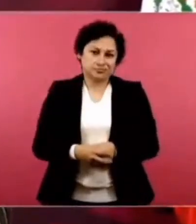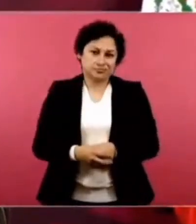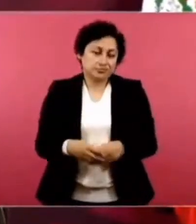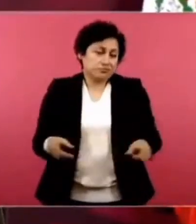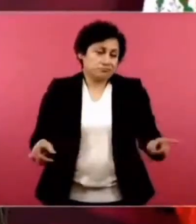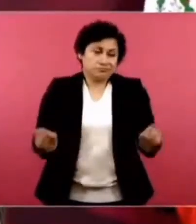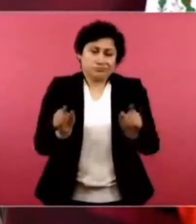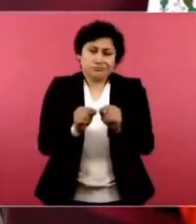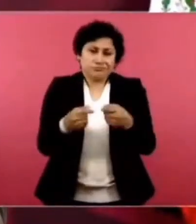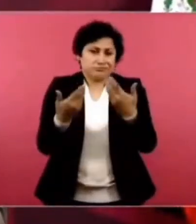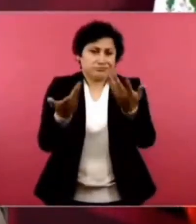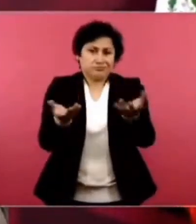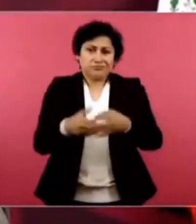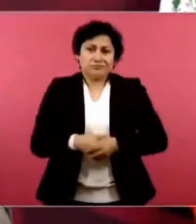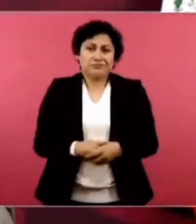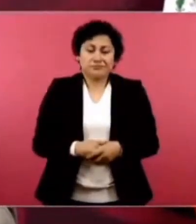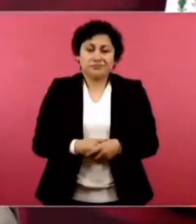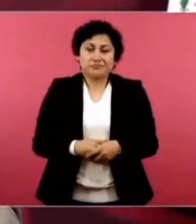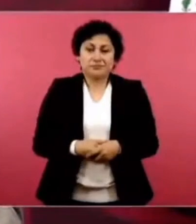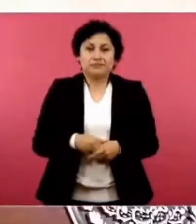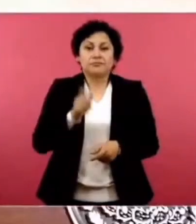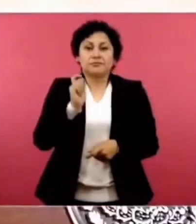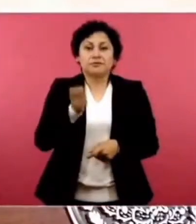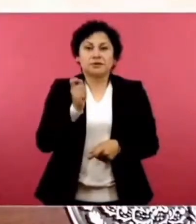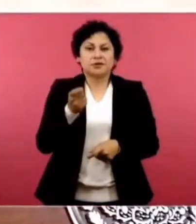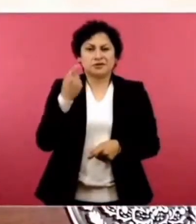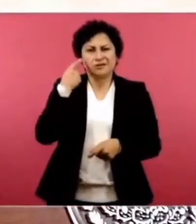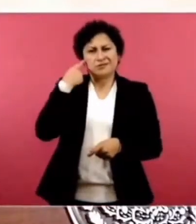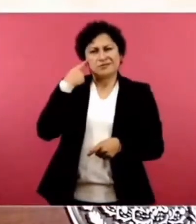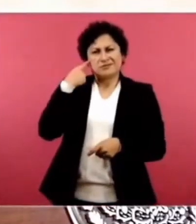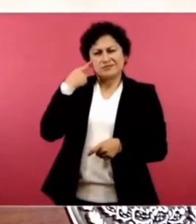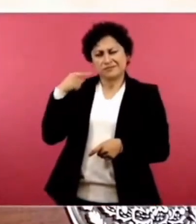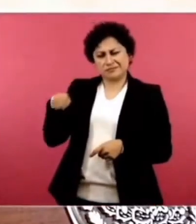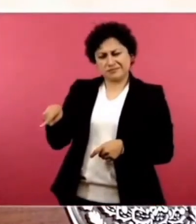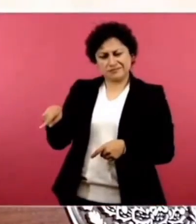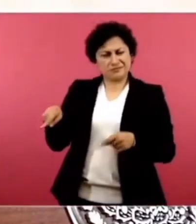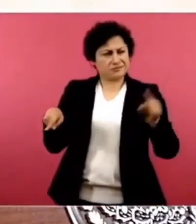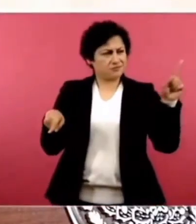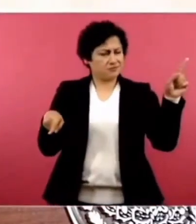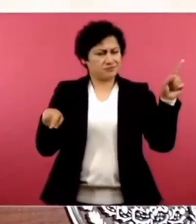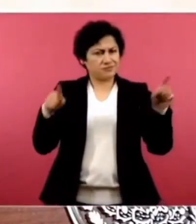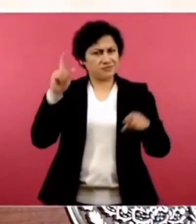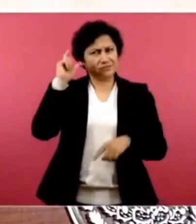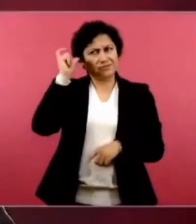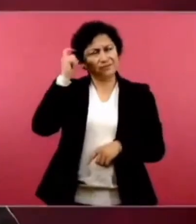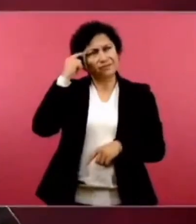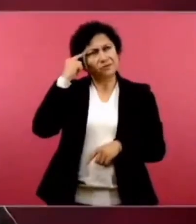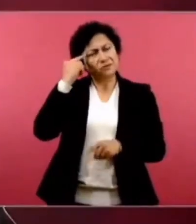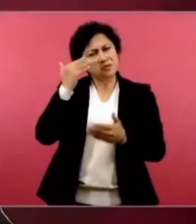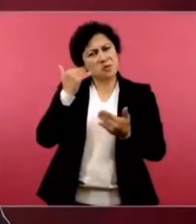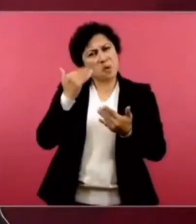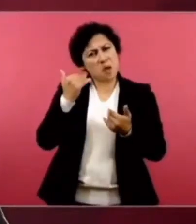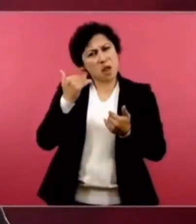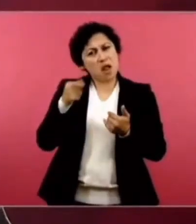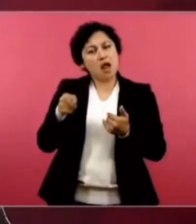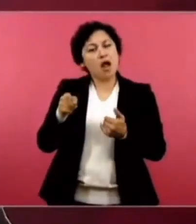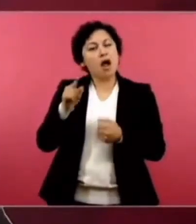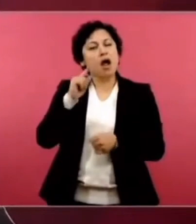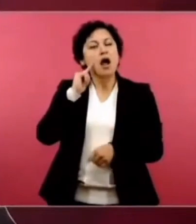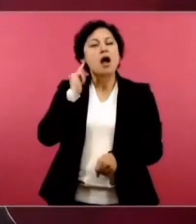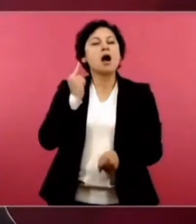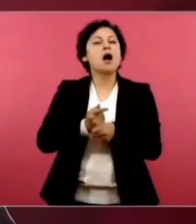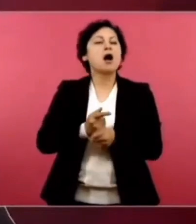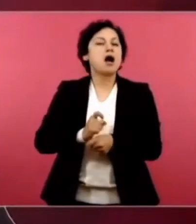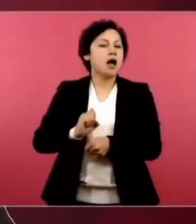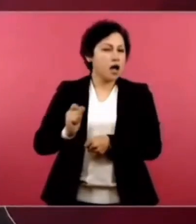Aquí aplica que lo que no suena lógico suena metálico. Todo era el dinero.